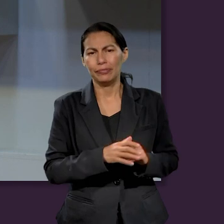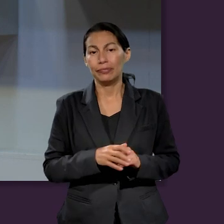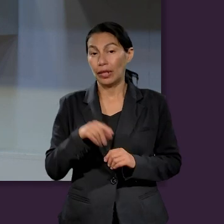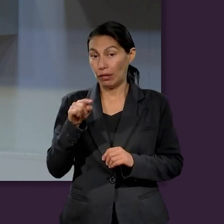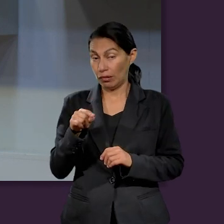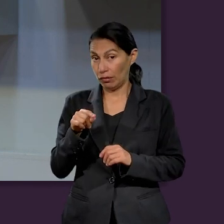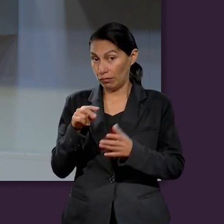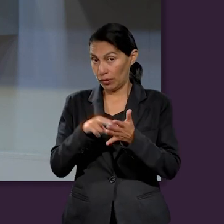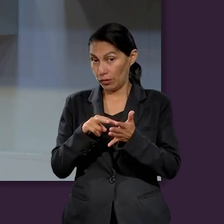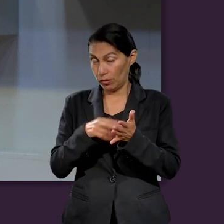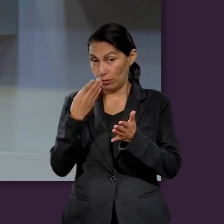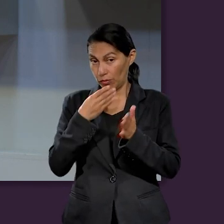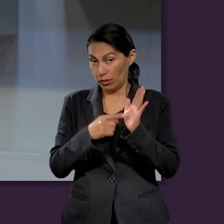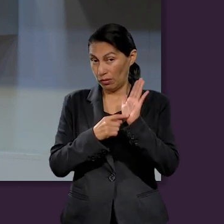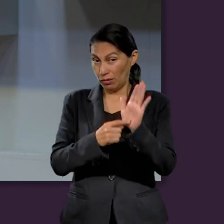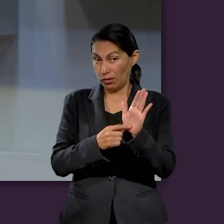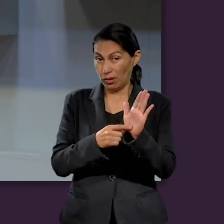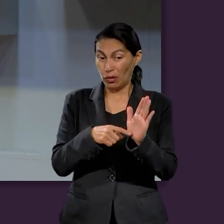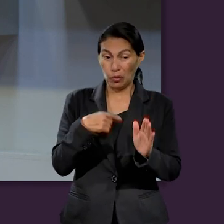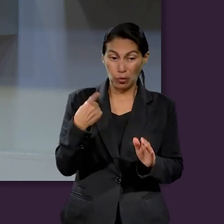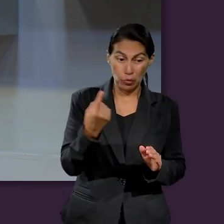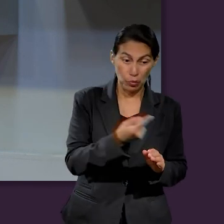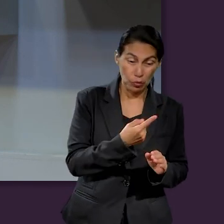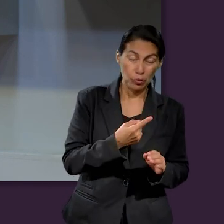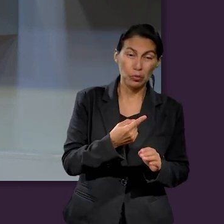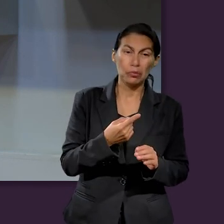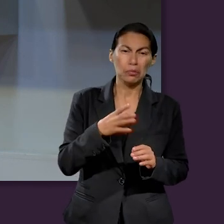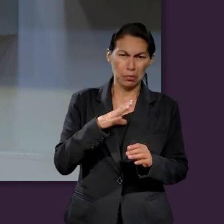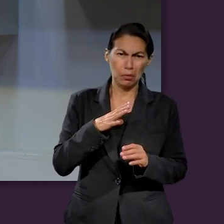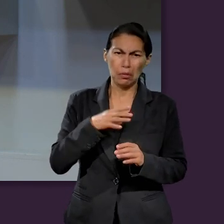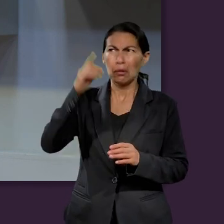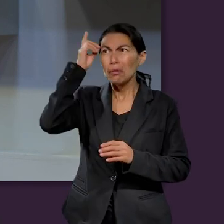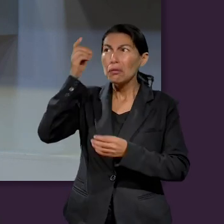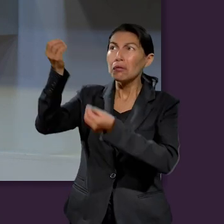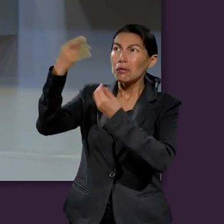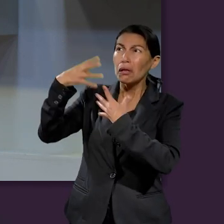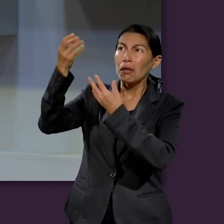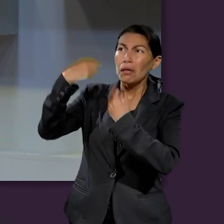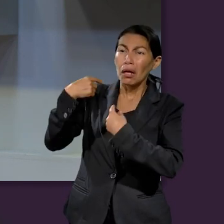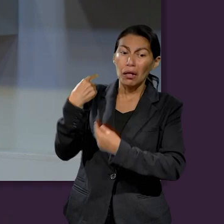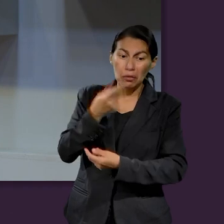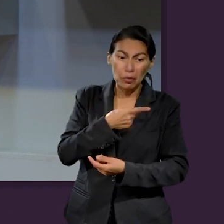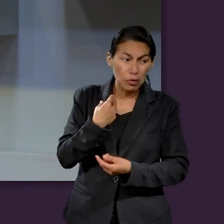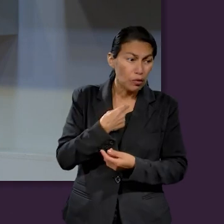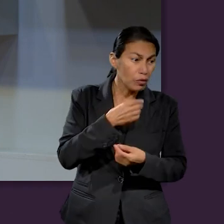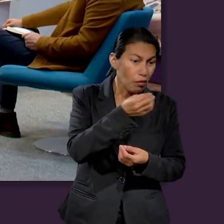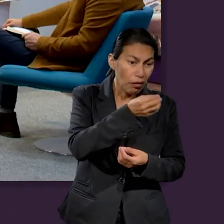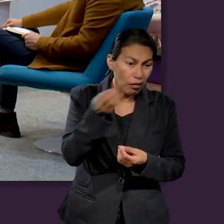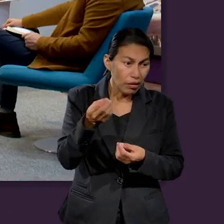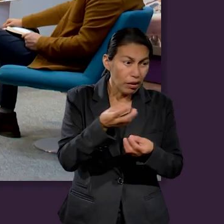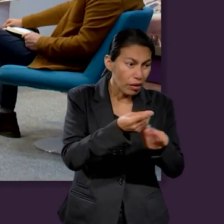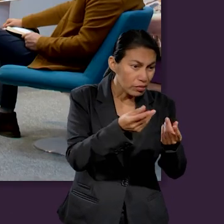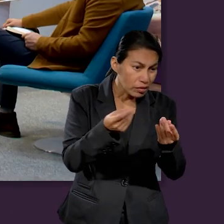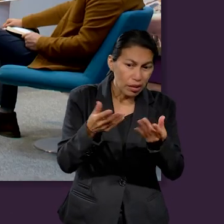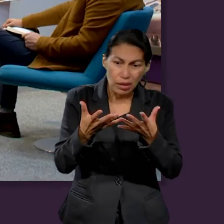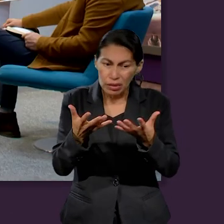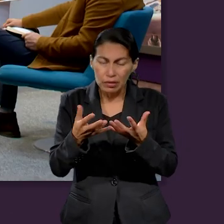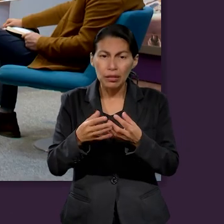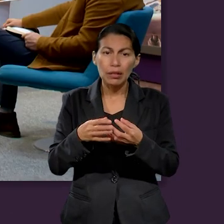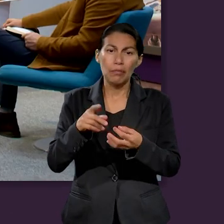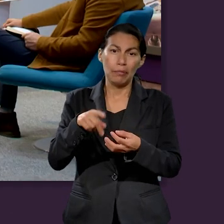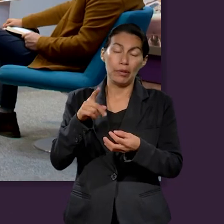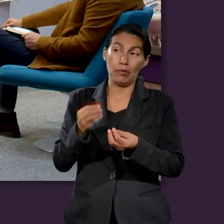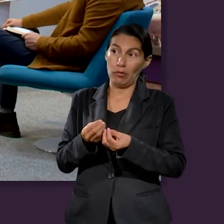aunque somos administradores de los recursos, debemos ser fieles hacia Dios y siempre debemos llegar con una ofrenda al Señor. Ahora,